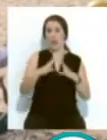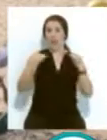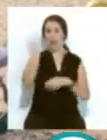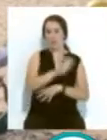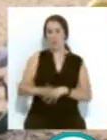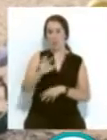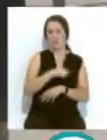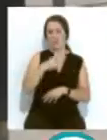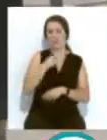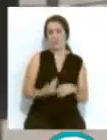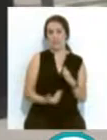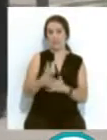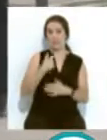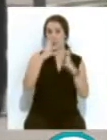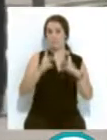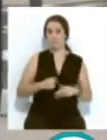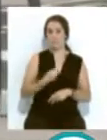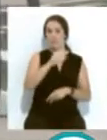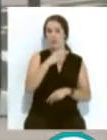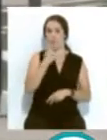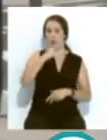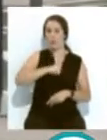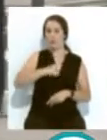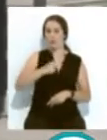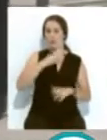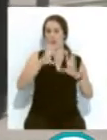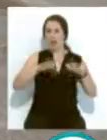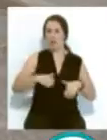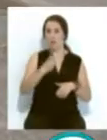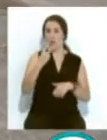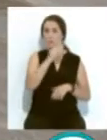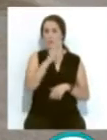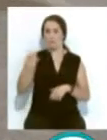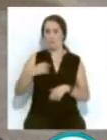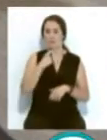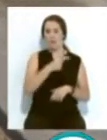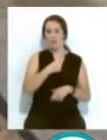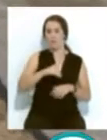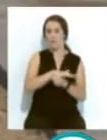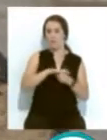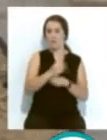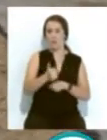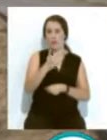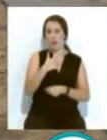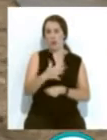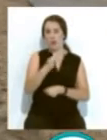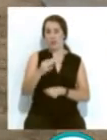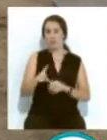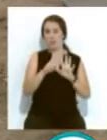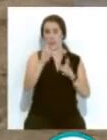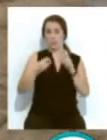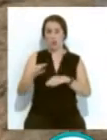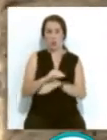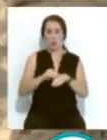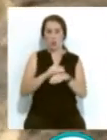Andalucía... ...este día ha registrado además una hospitalización en Cádiz... ...y dos nuevos positivos... ...la provincia cuenta además con seis nuevos curados